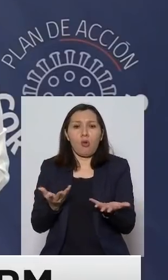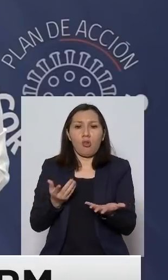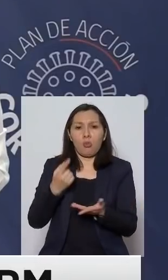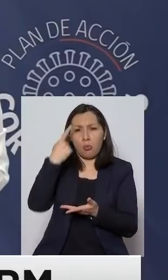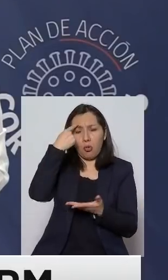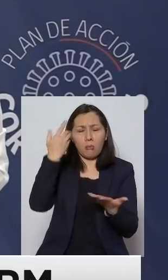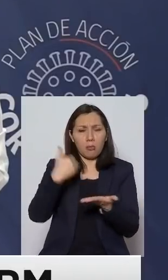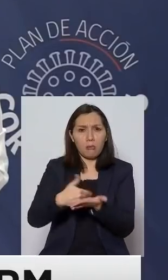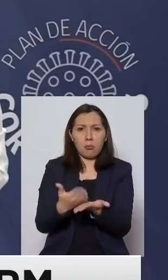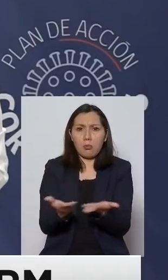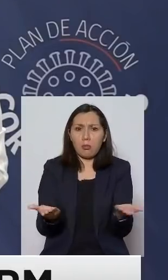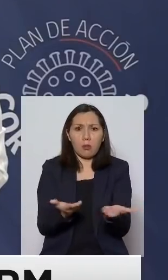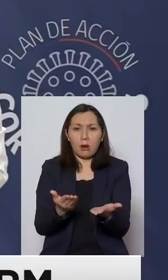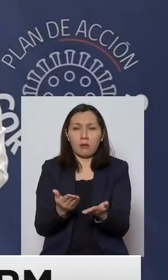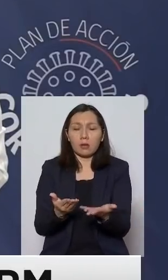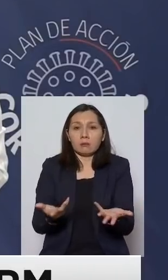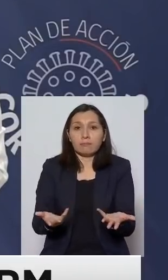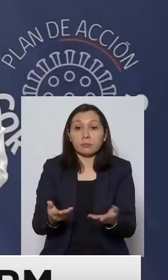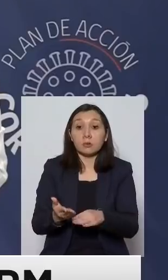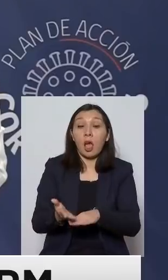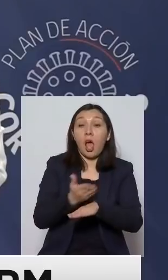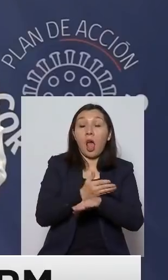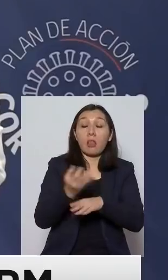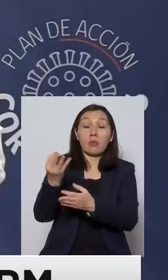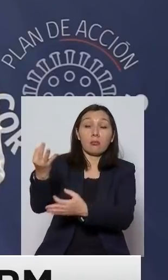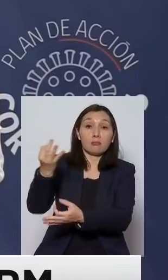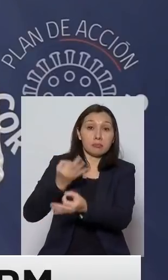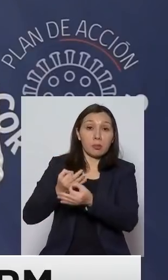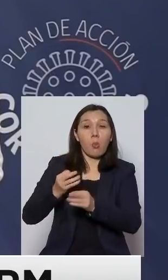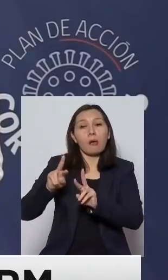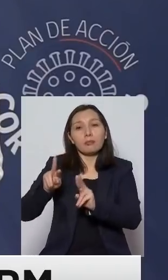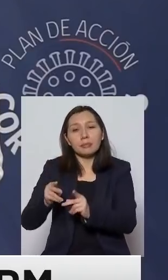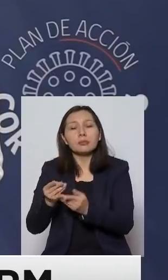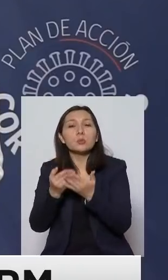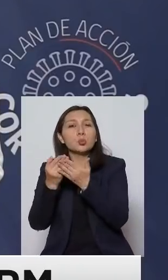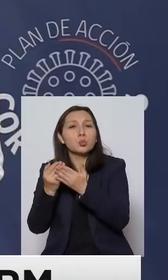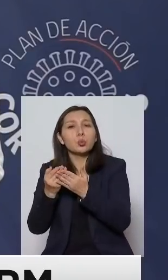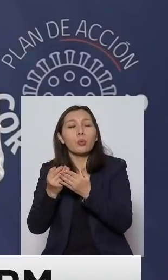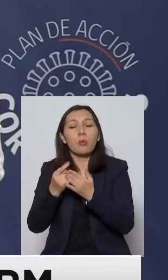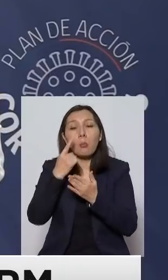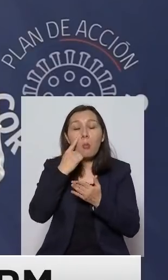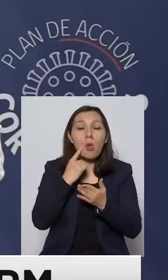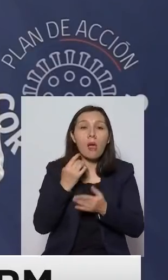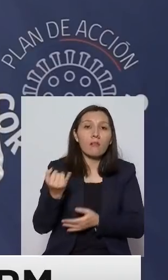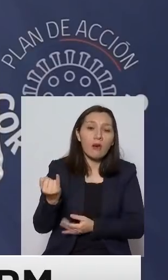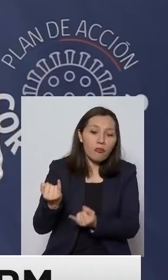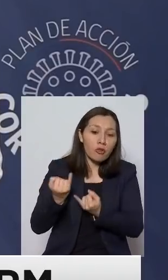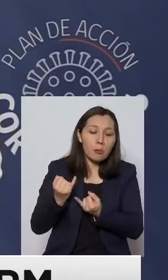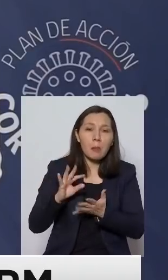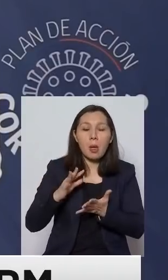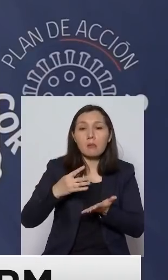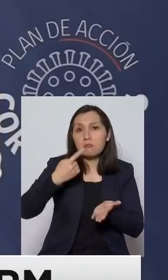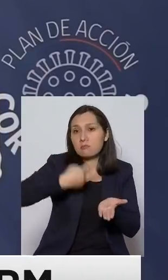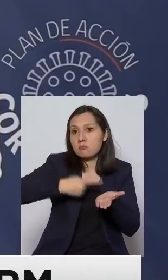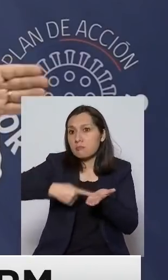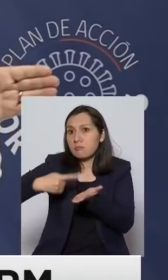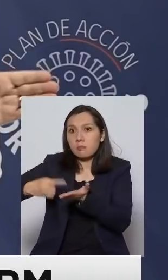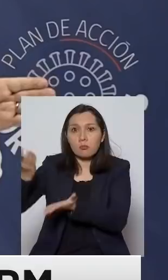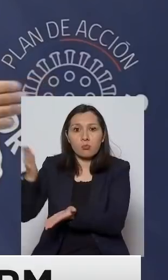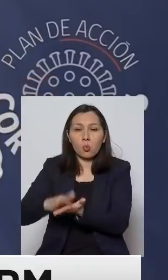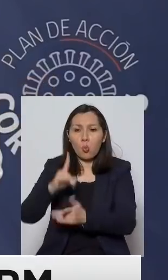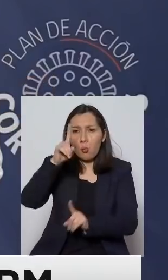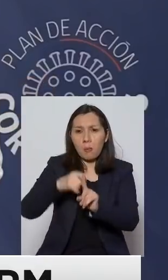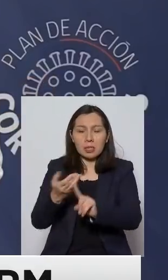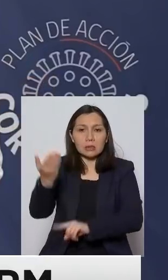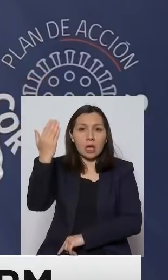planificar cuando teníamos estudios que decían o simulaciones que decían que íbamos a tener miles de muertos hace